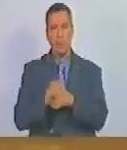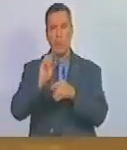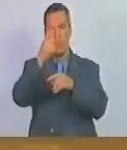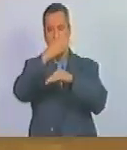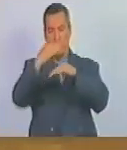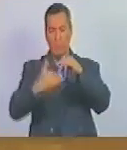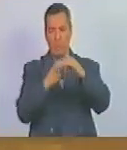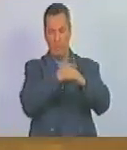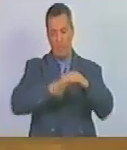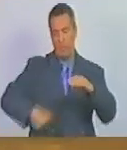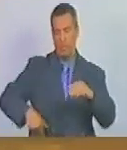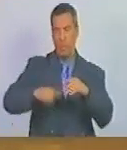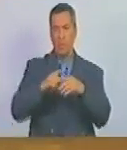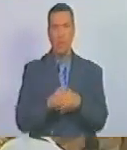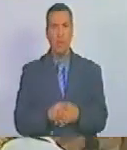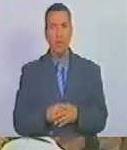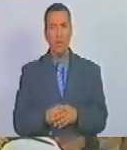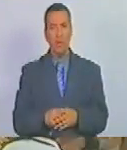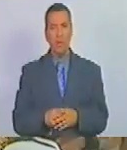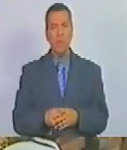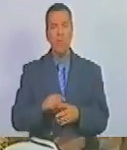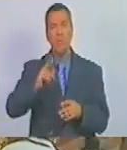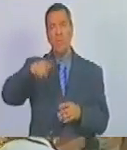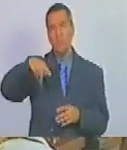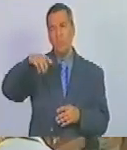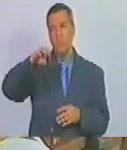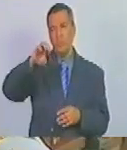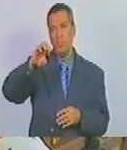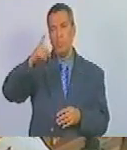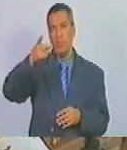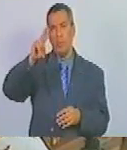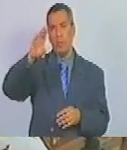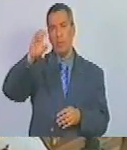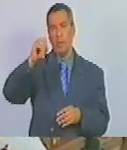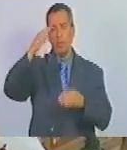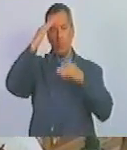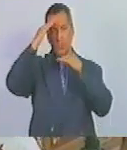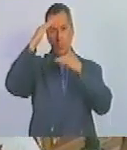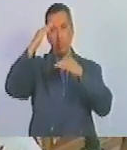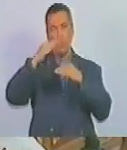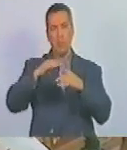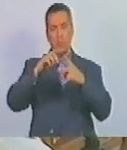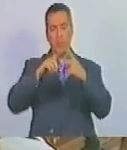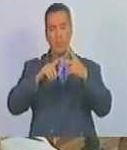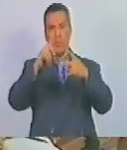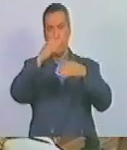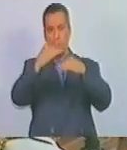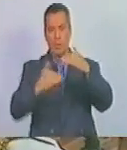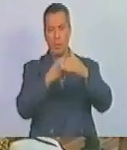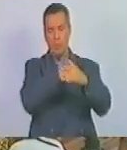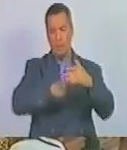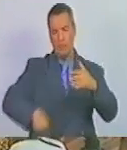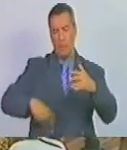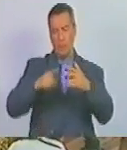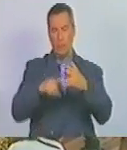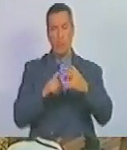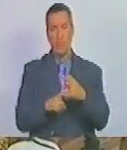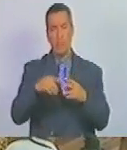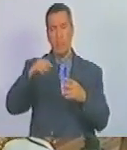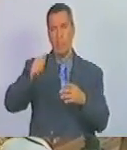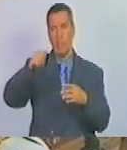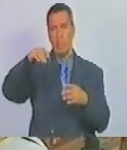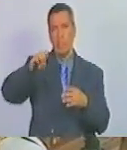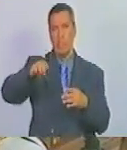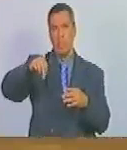primer vicepresidente, Pedro Infante. Saludar a la segunda vicepresidenta, América